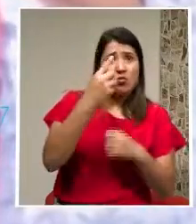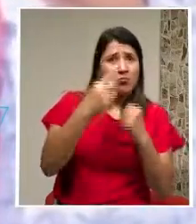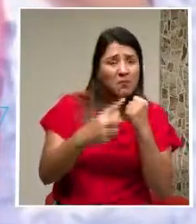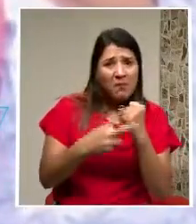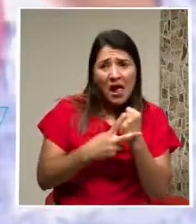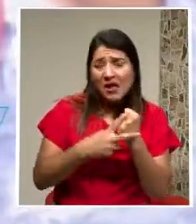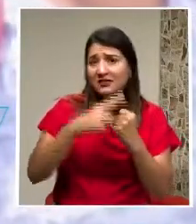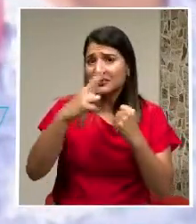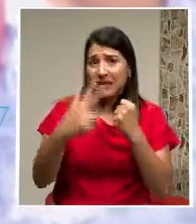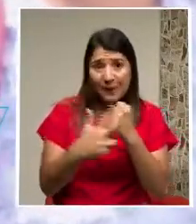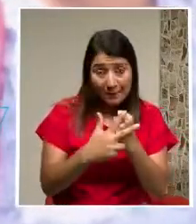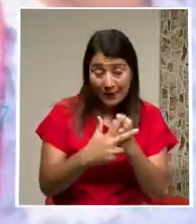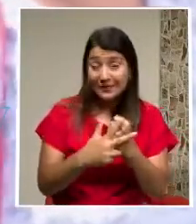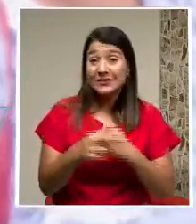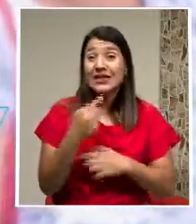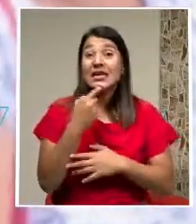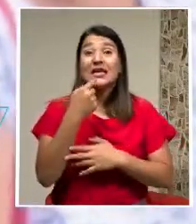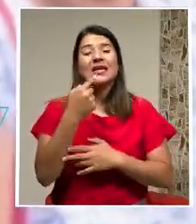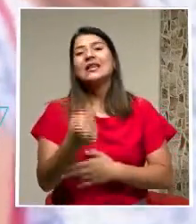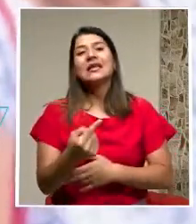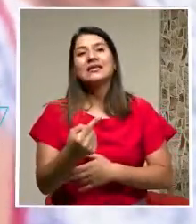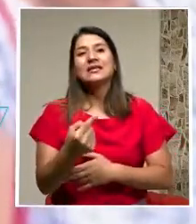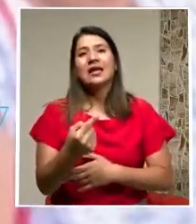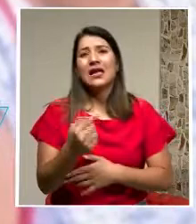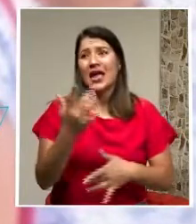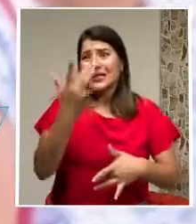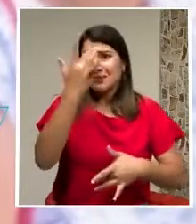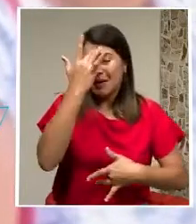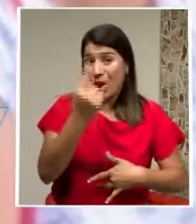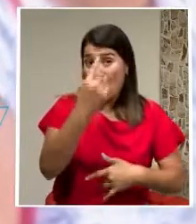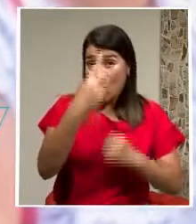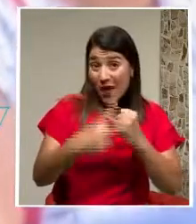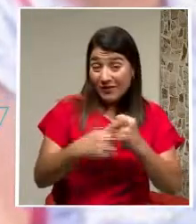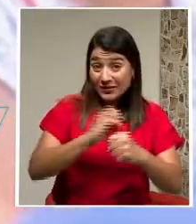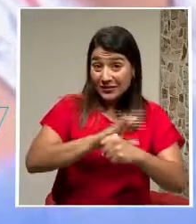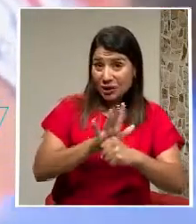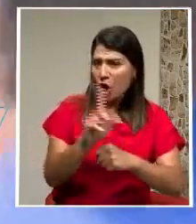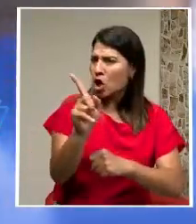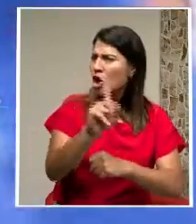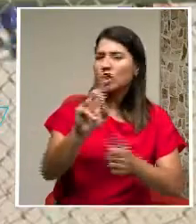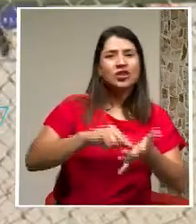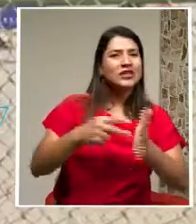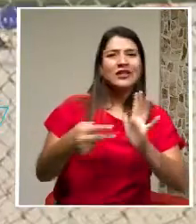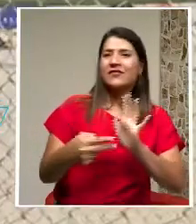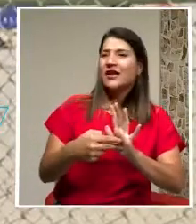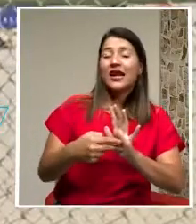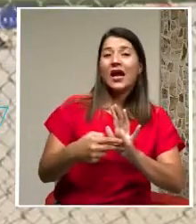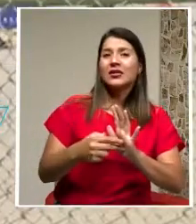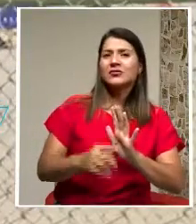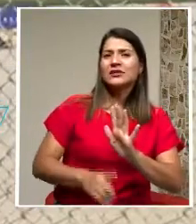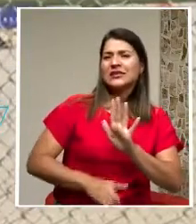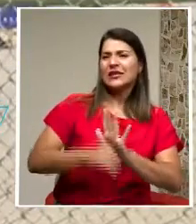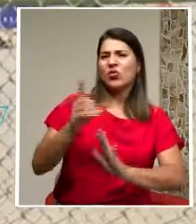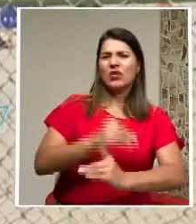la infección por el SARS-CoV-2 No produce inmunidad esterilizante Por lo que no se debe bajar la guardia